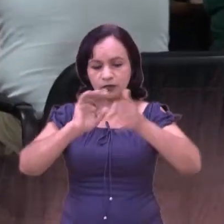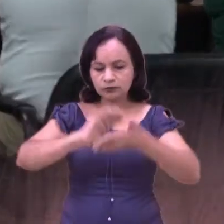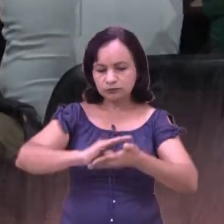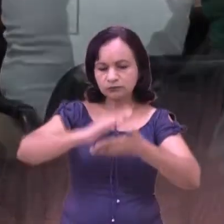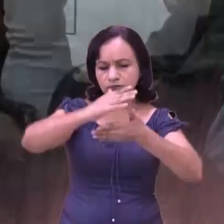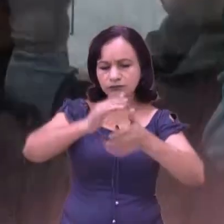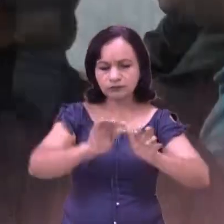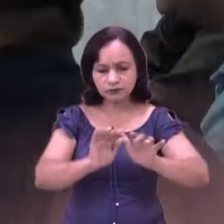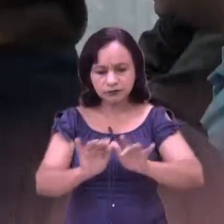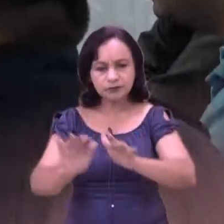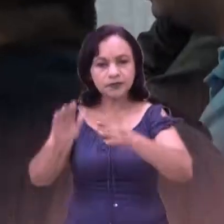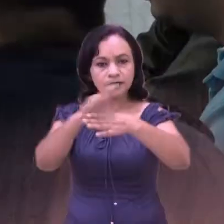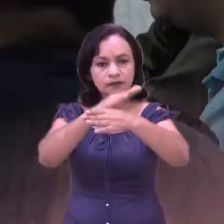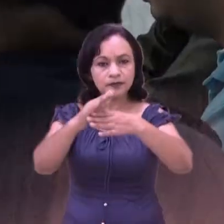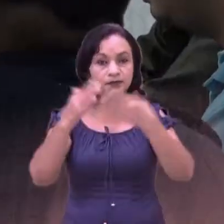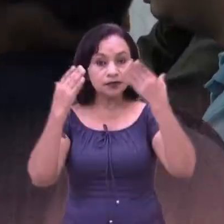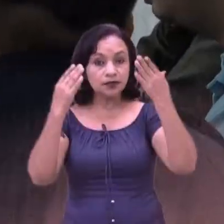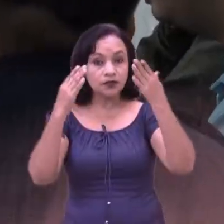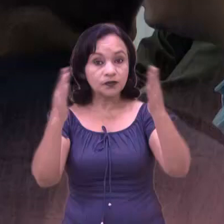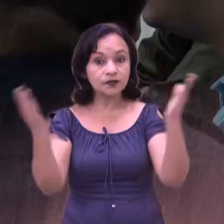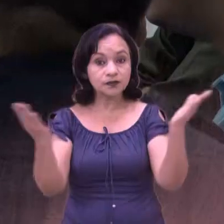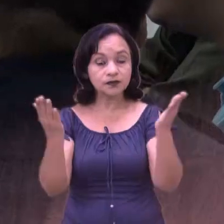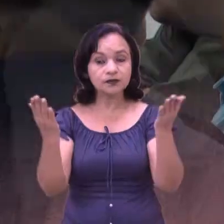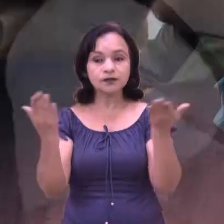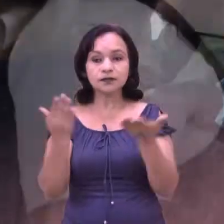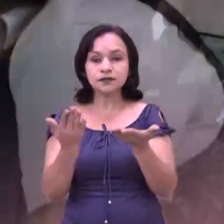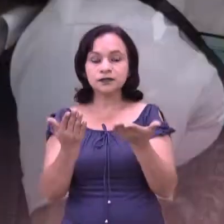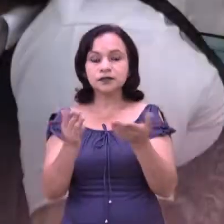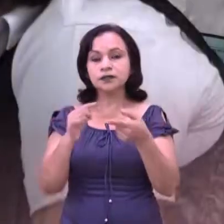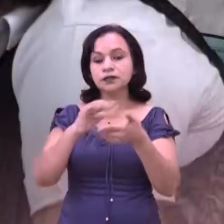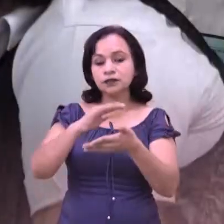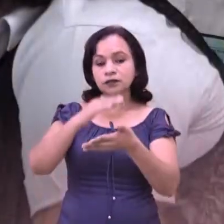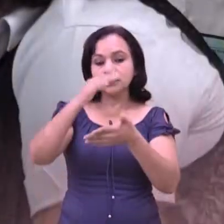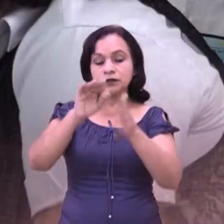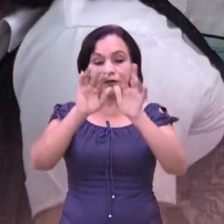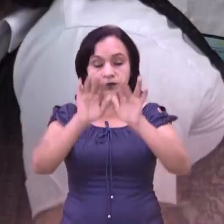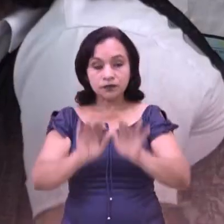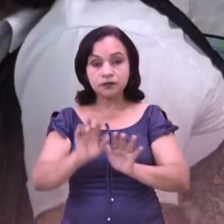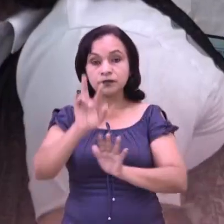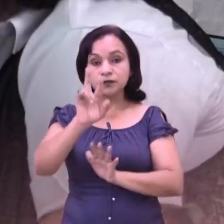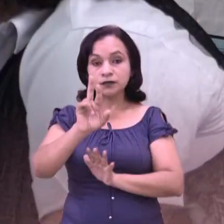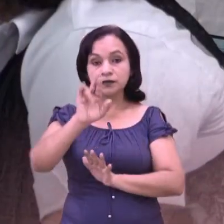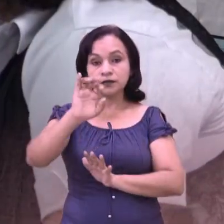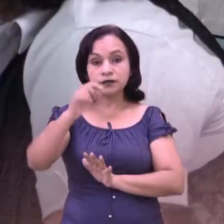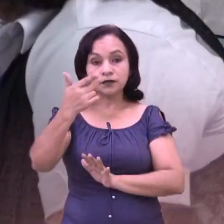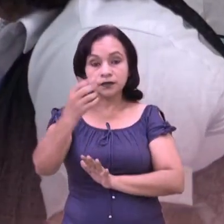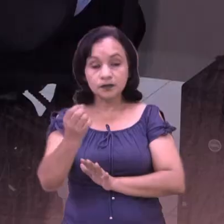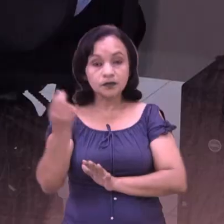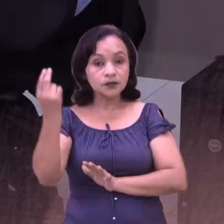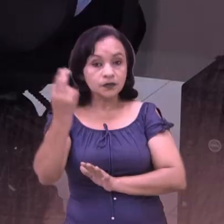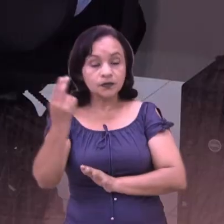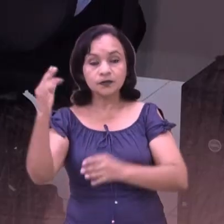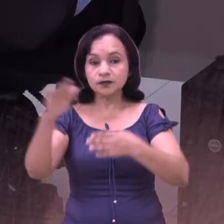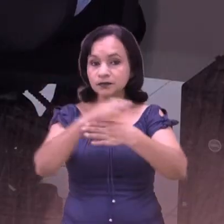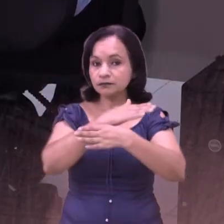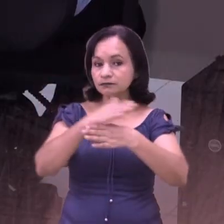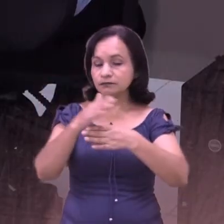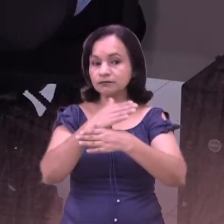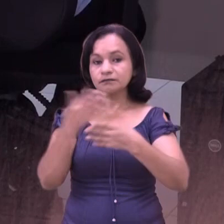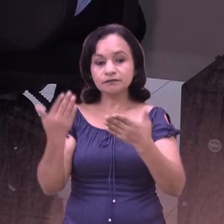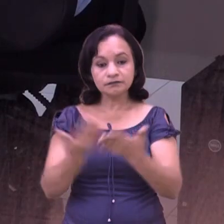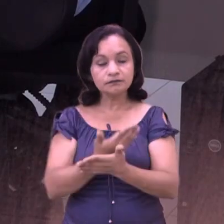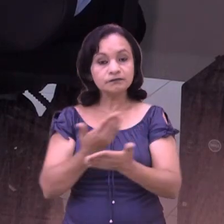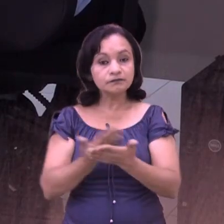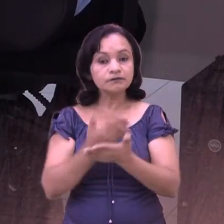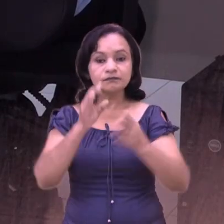que hemos venido en estos años construyendo a través de la plataforma de gestión de riesgo, a través del uso